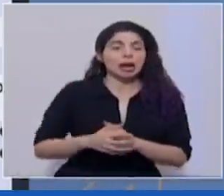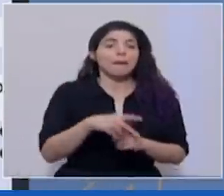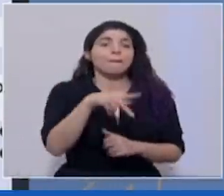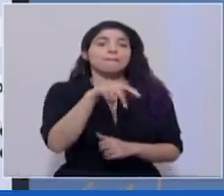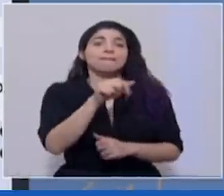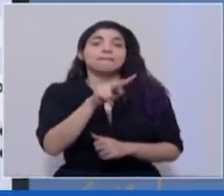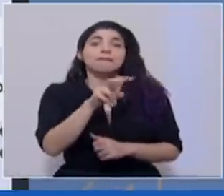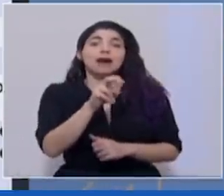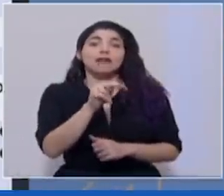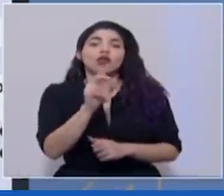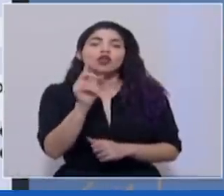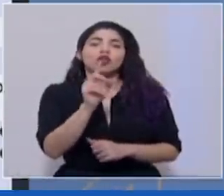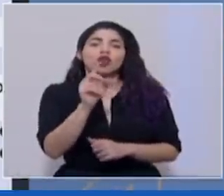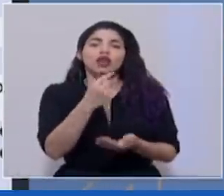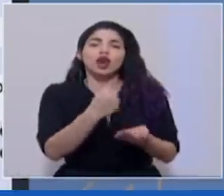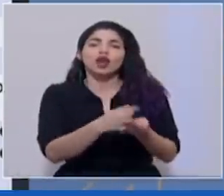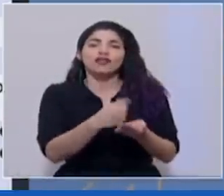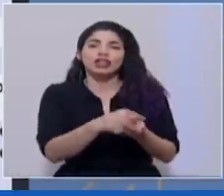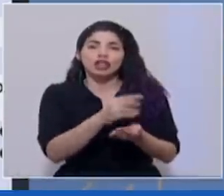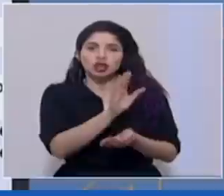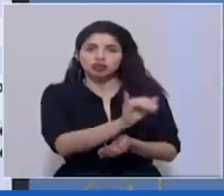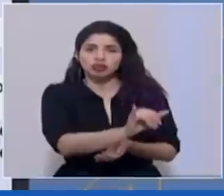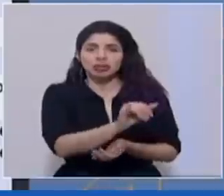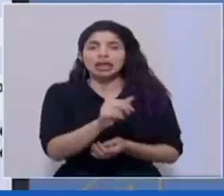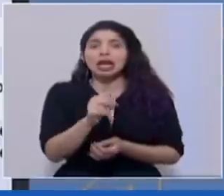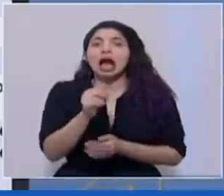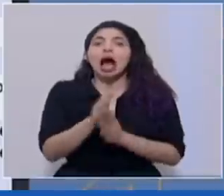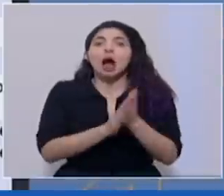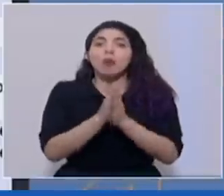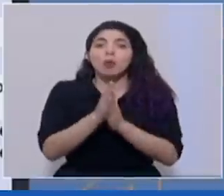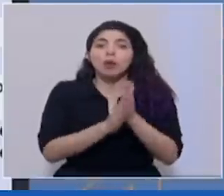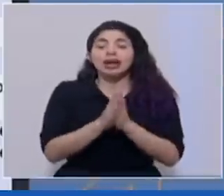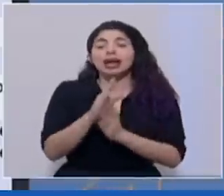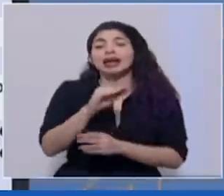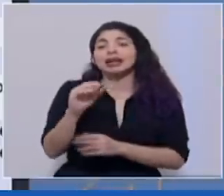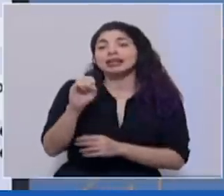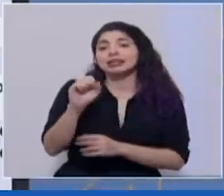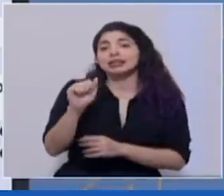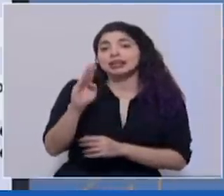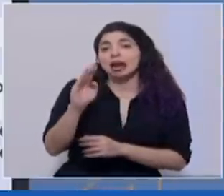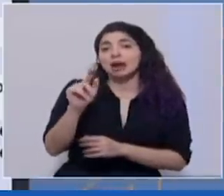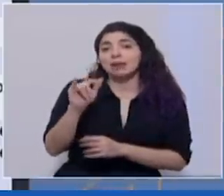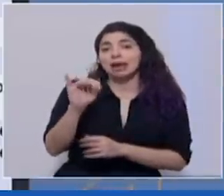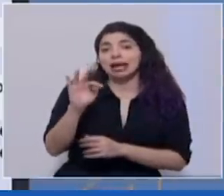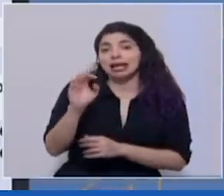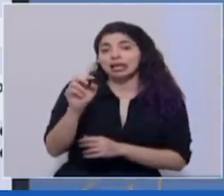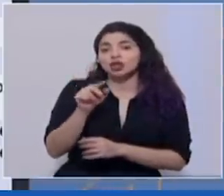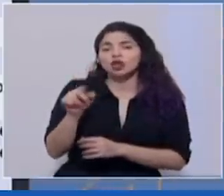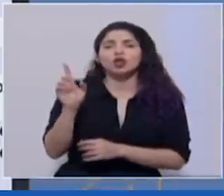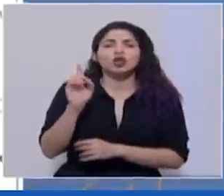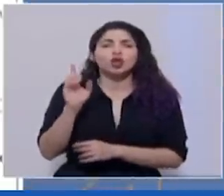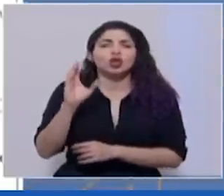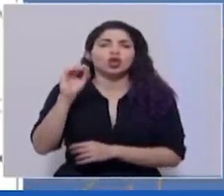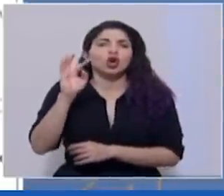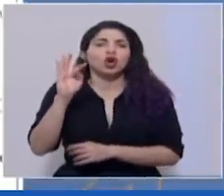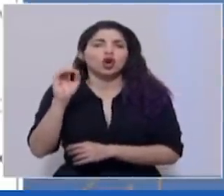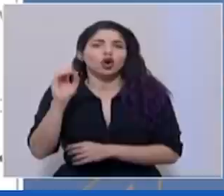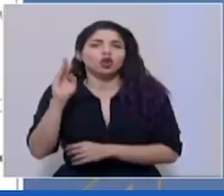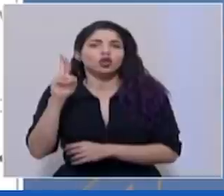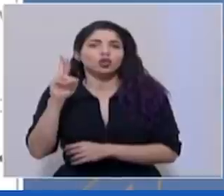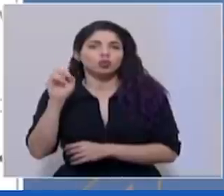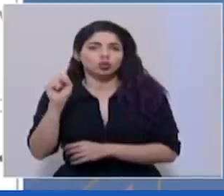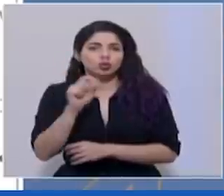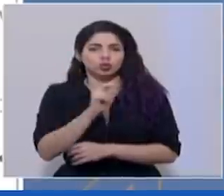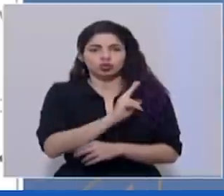Pavón en el cantón de Golfito, y el distrito de Agua Buena y Zabalito en el cantón de Cotobrus. Así que el